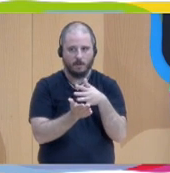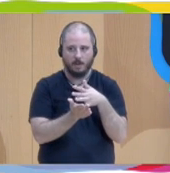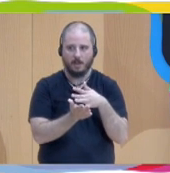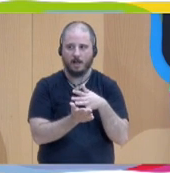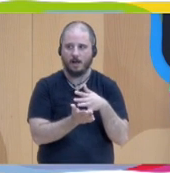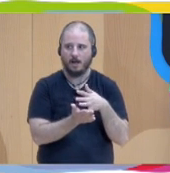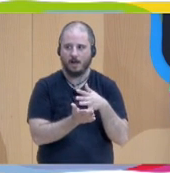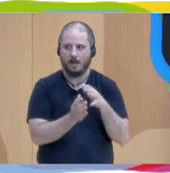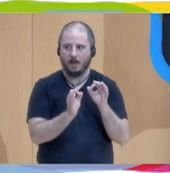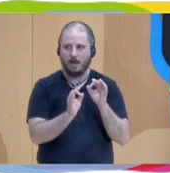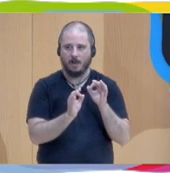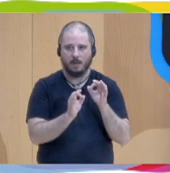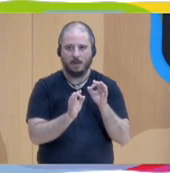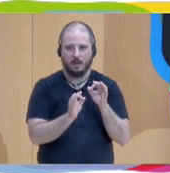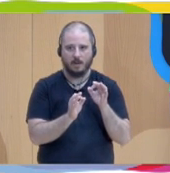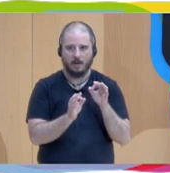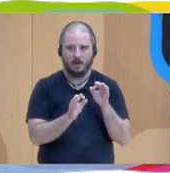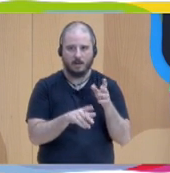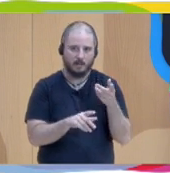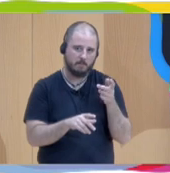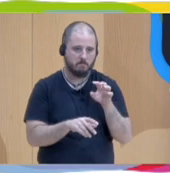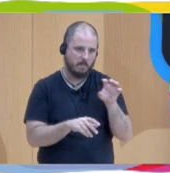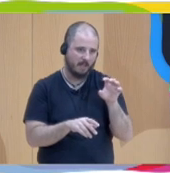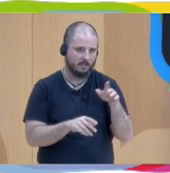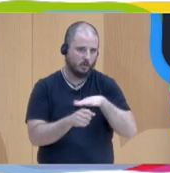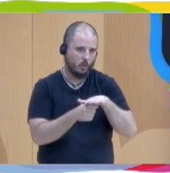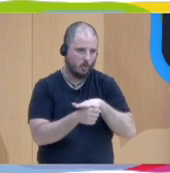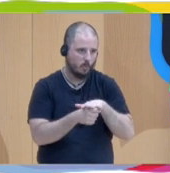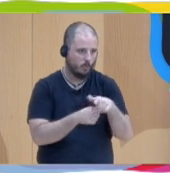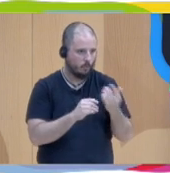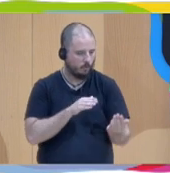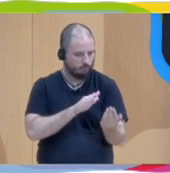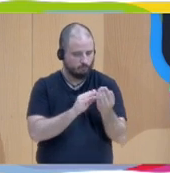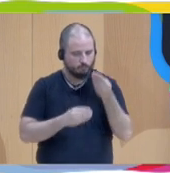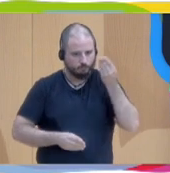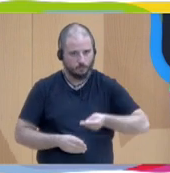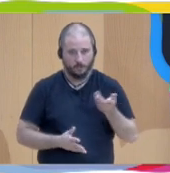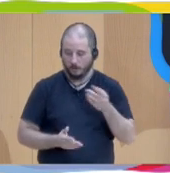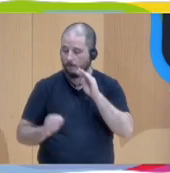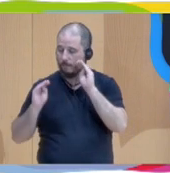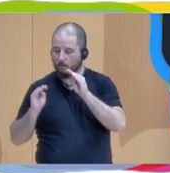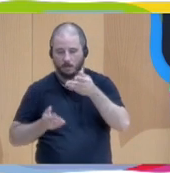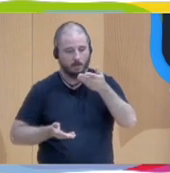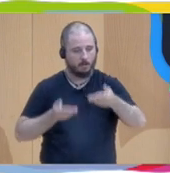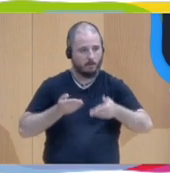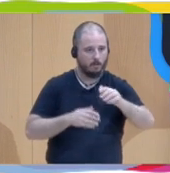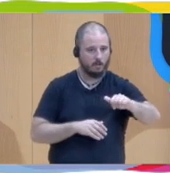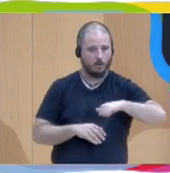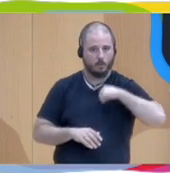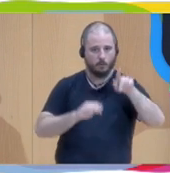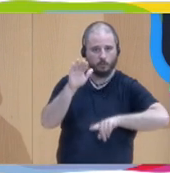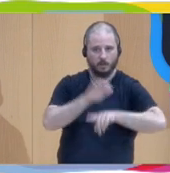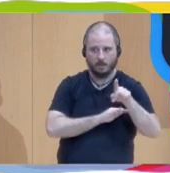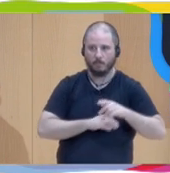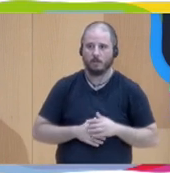país y de la nuestra región. Así que formación, evaluación y también esa oportunidad de crecimiento.